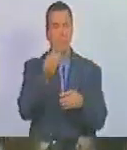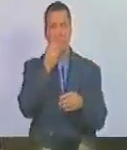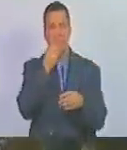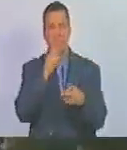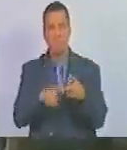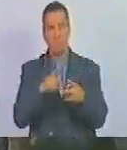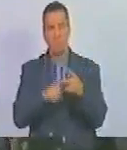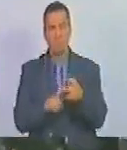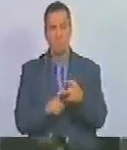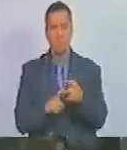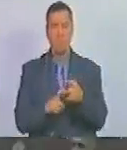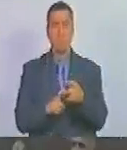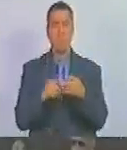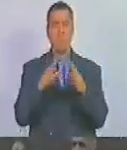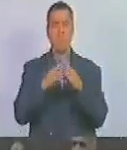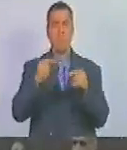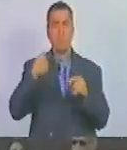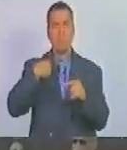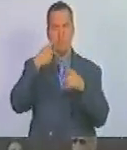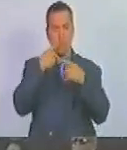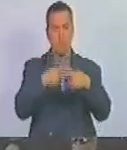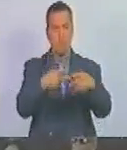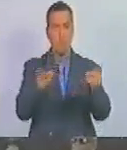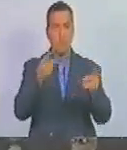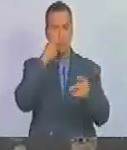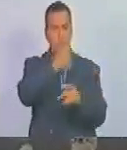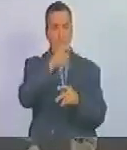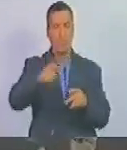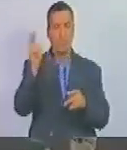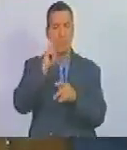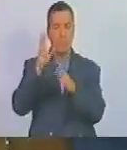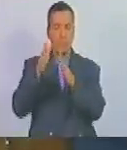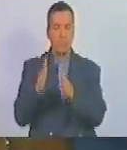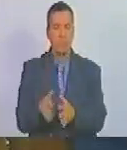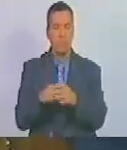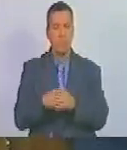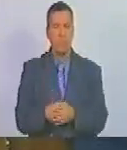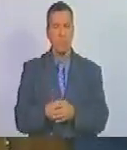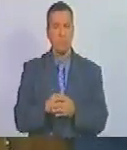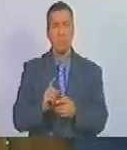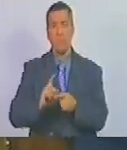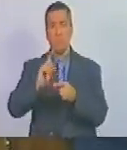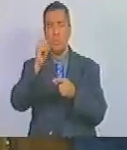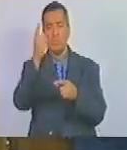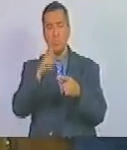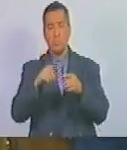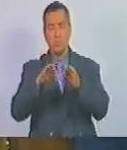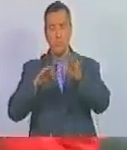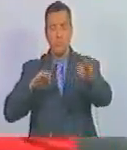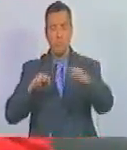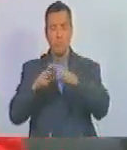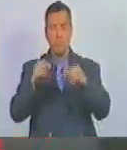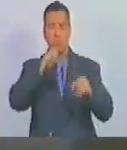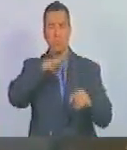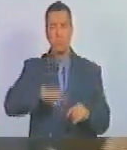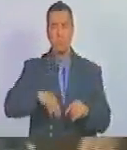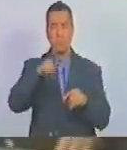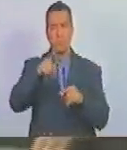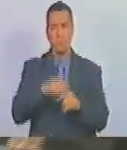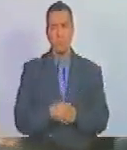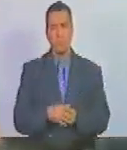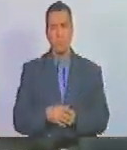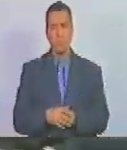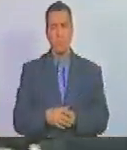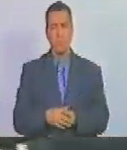de los insumos para el pueblo de Venezuela que por cierto por primera vez a lo largo de toda nuestra historia rentística